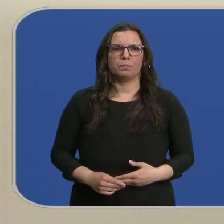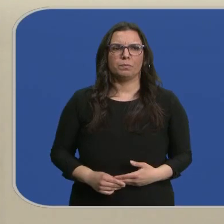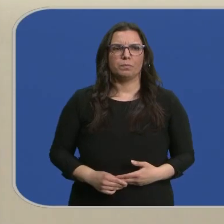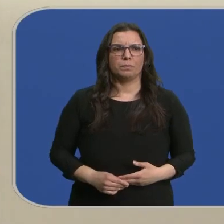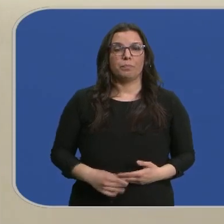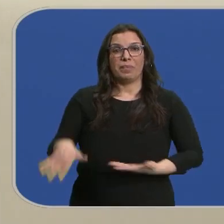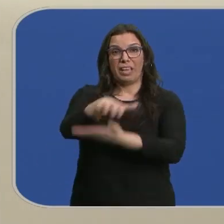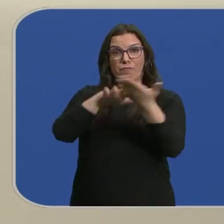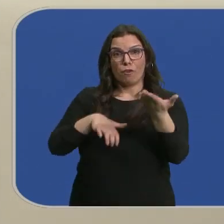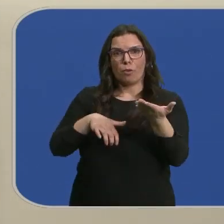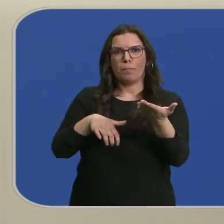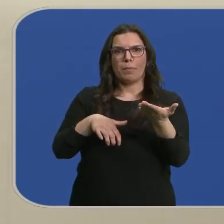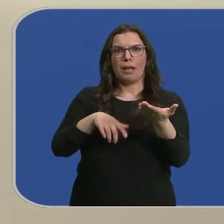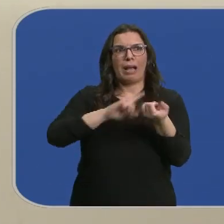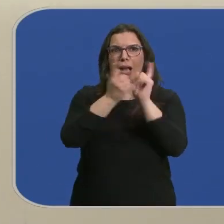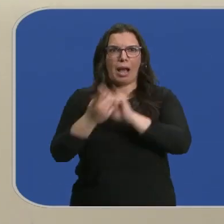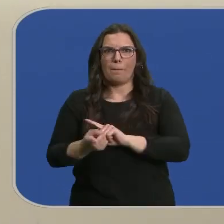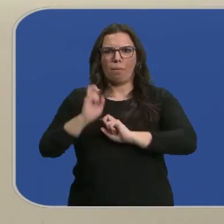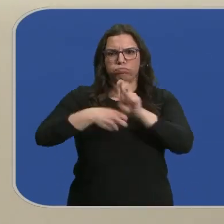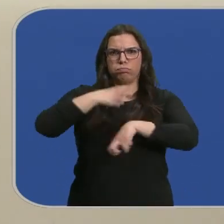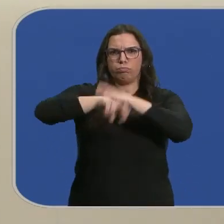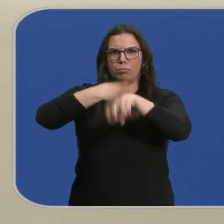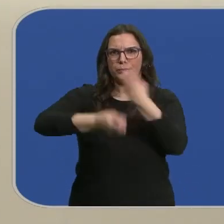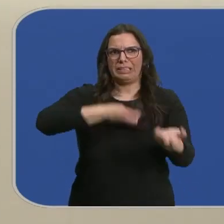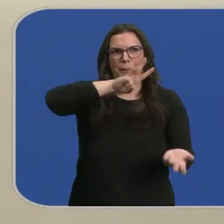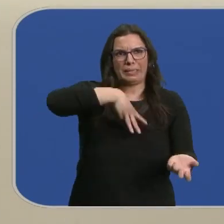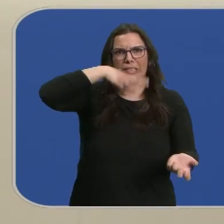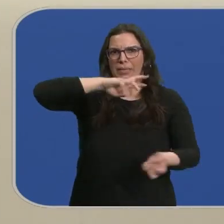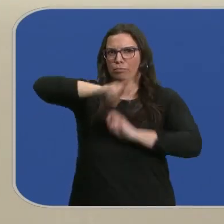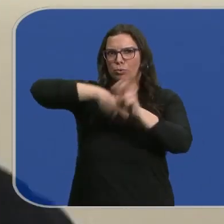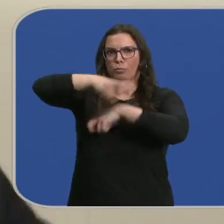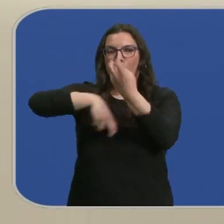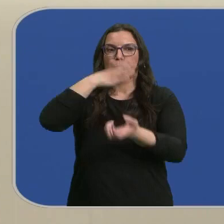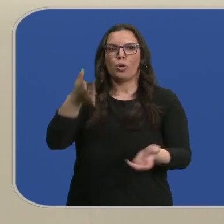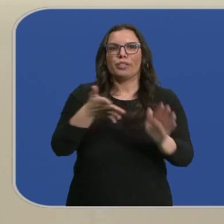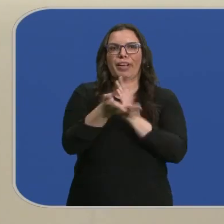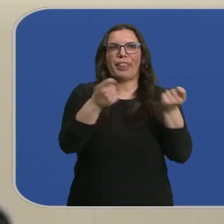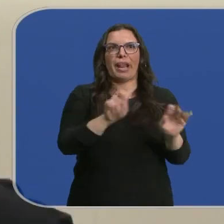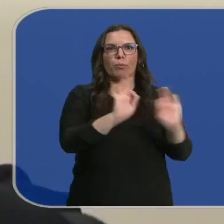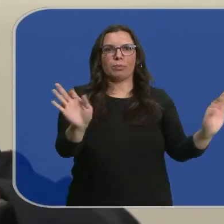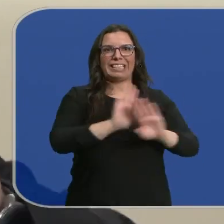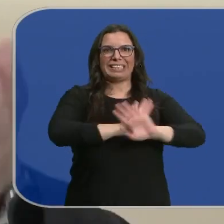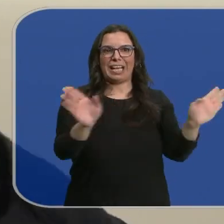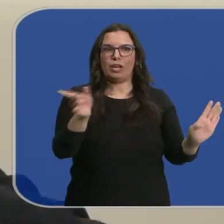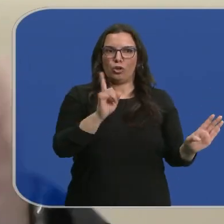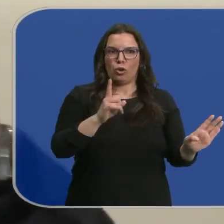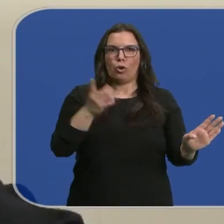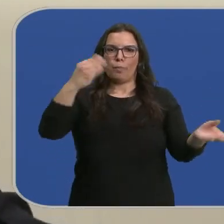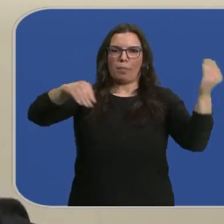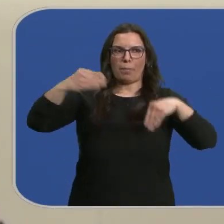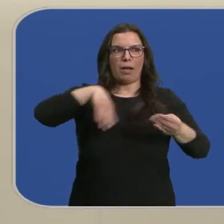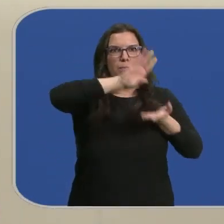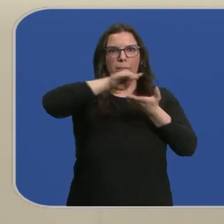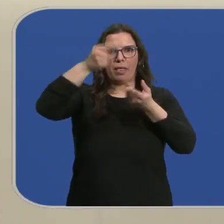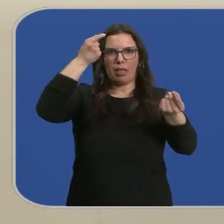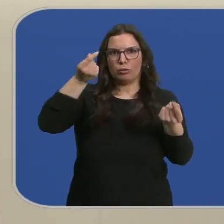Es un informe que está vivo, que cambia casi de trimestre en trimestre, porque claro, no es un informe cerrado. Lo vamos construyendo con